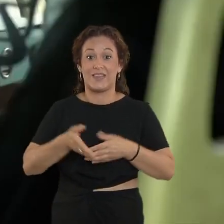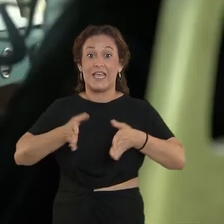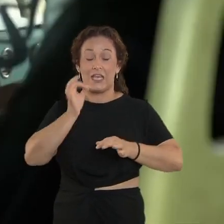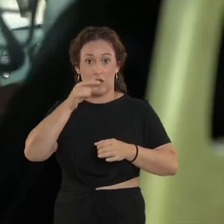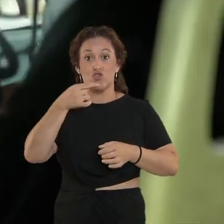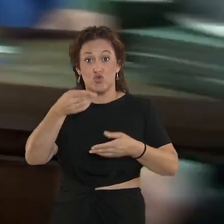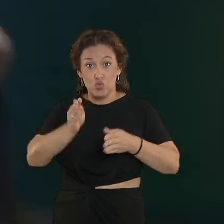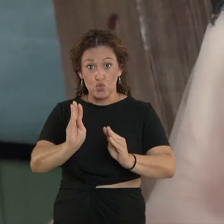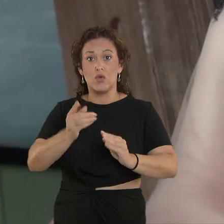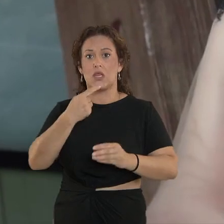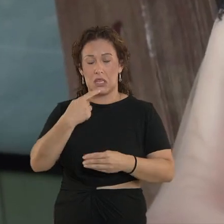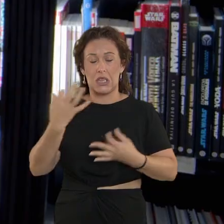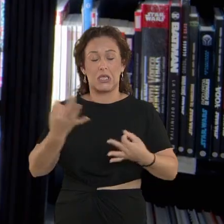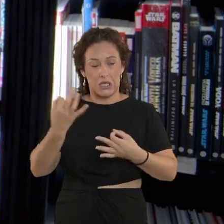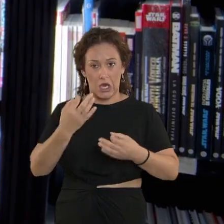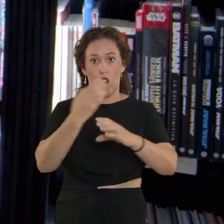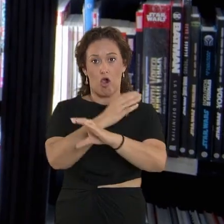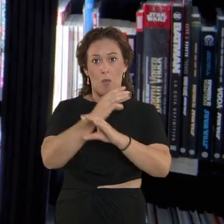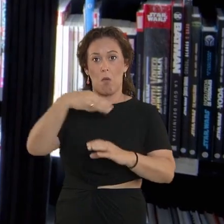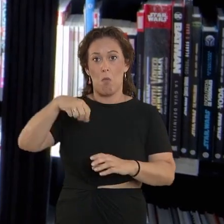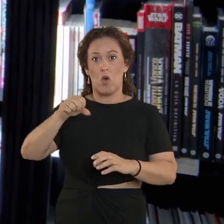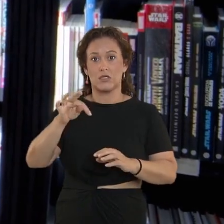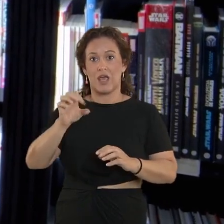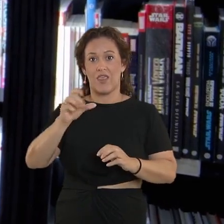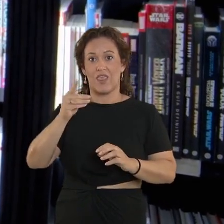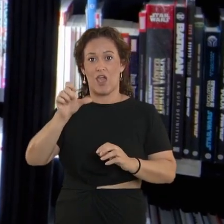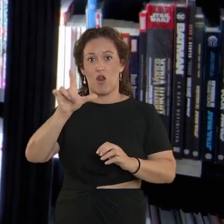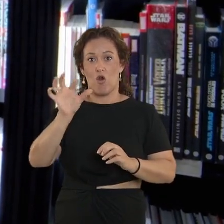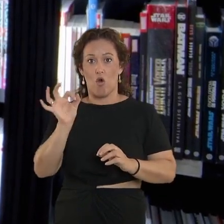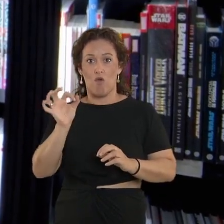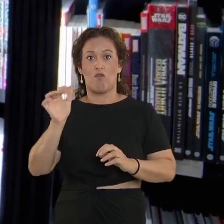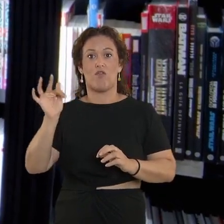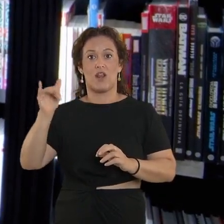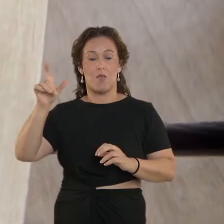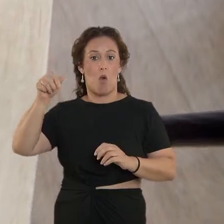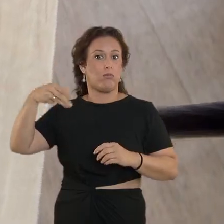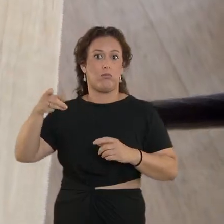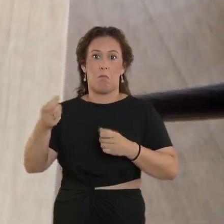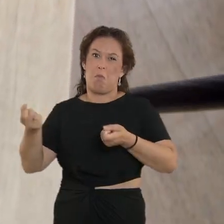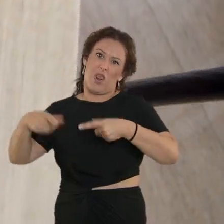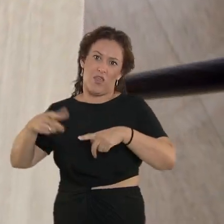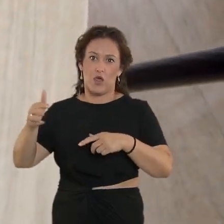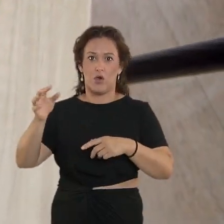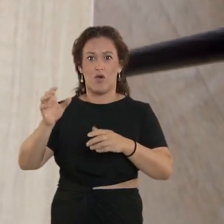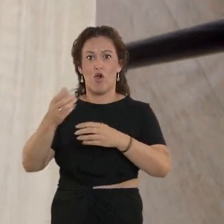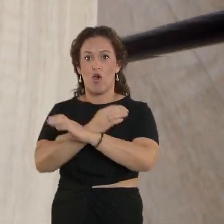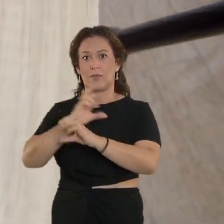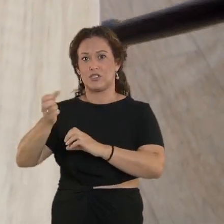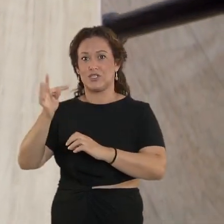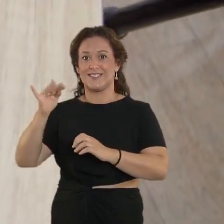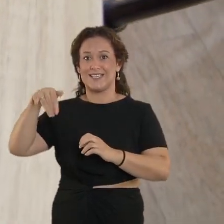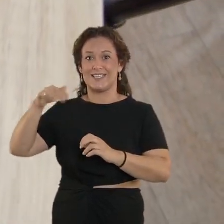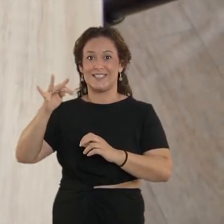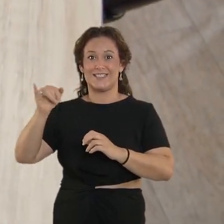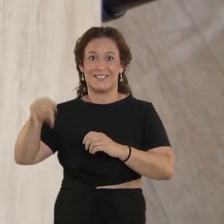Ya su hija ha confirmado que la continuidad de Mortadero y Filemón será la misma que la que tuvimos en Tintín. Es decir, pocos